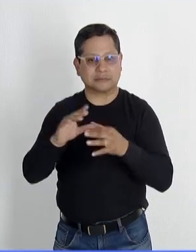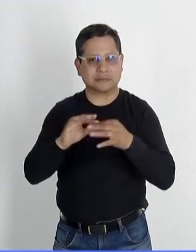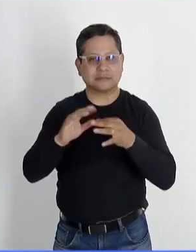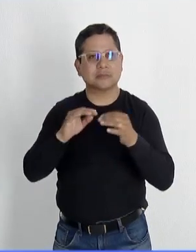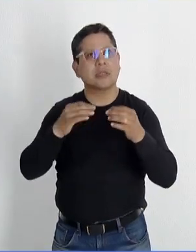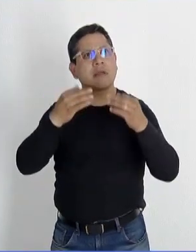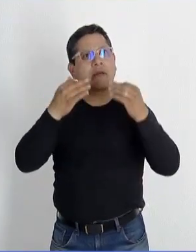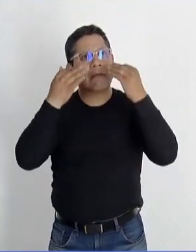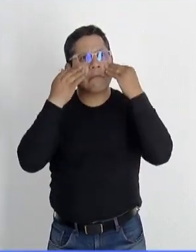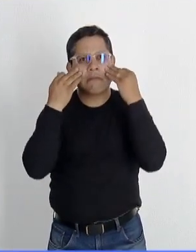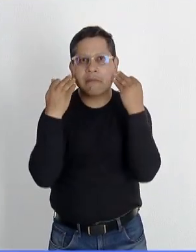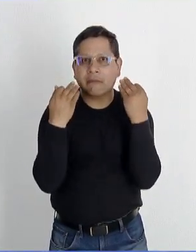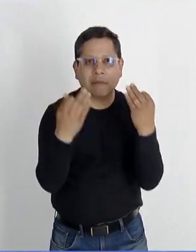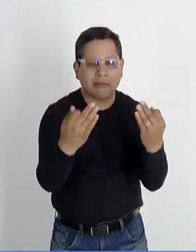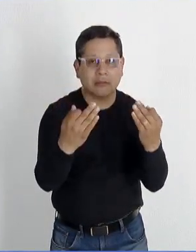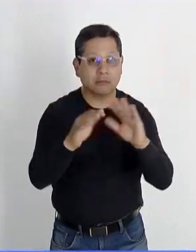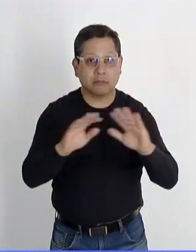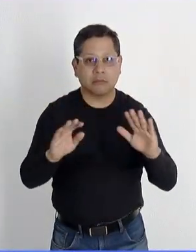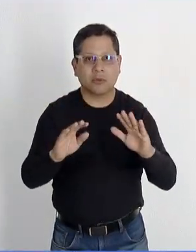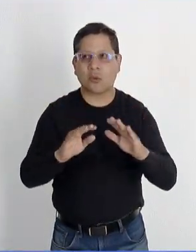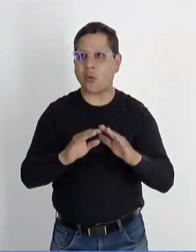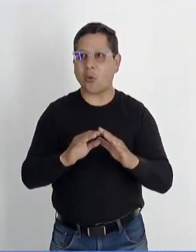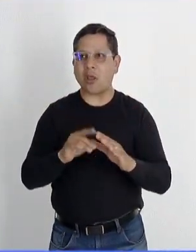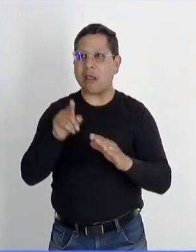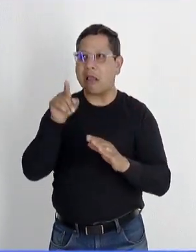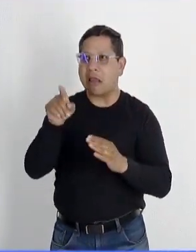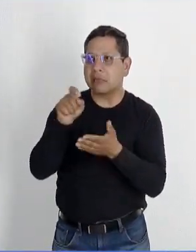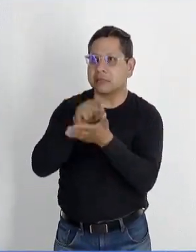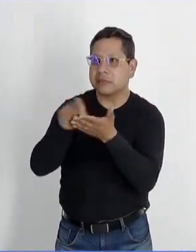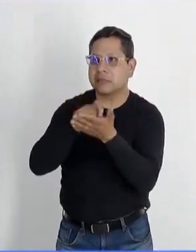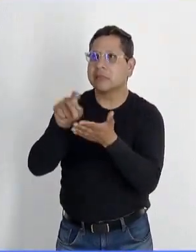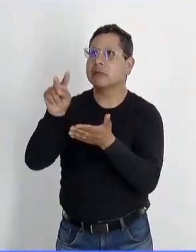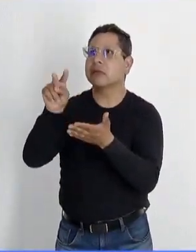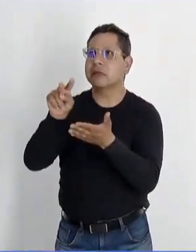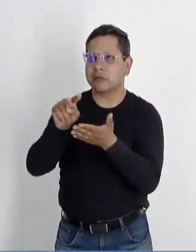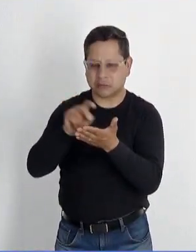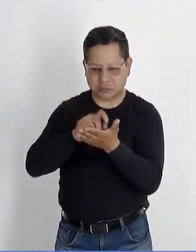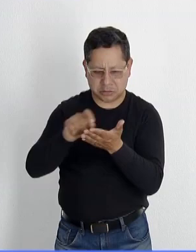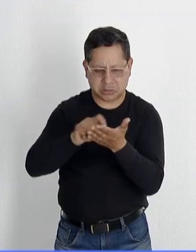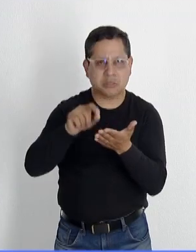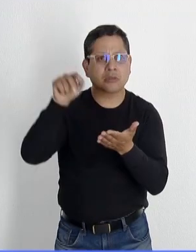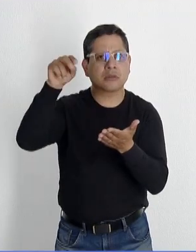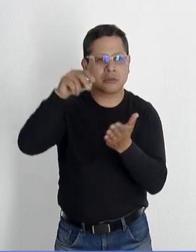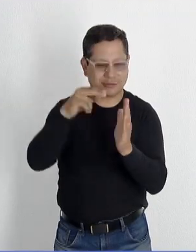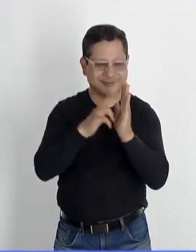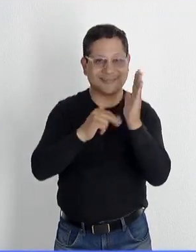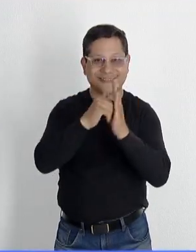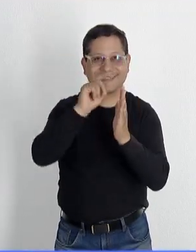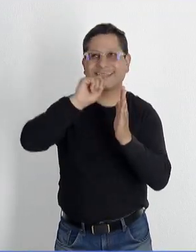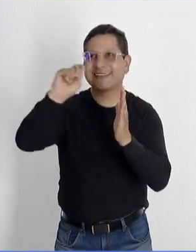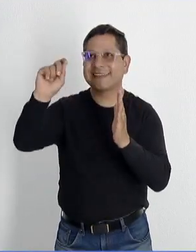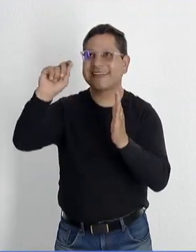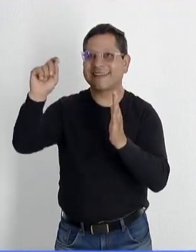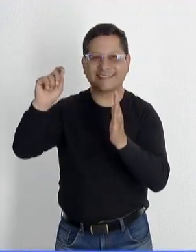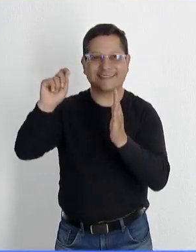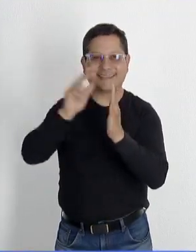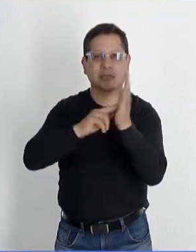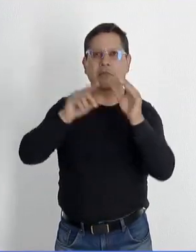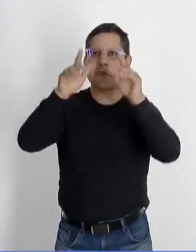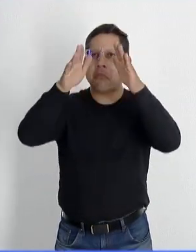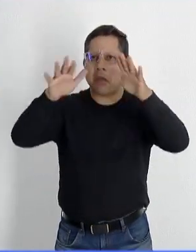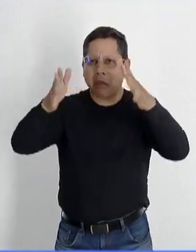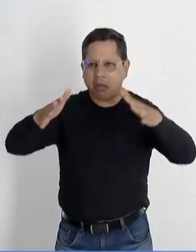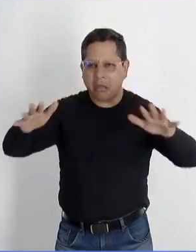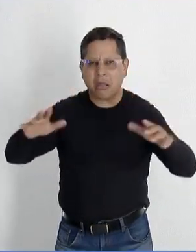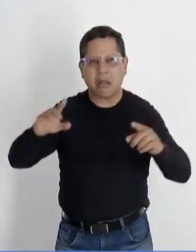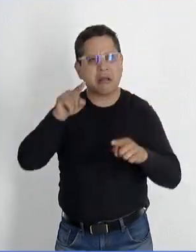solo presenció este extraordinario acontecimiento, sino que también se dio la tarea de registrar, pintar, narrar el origen y